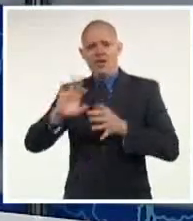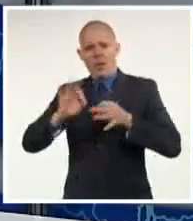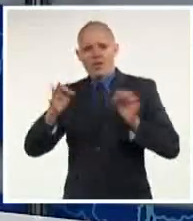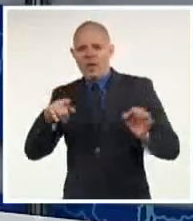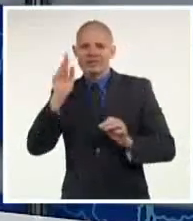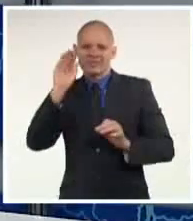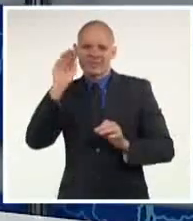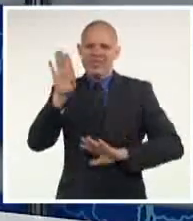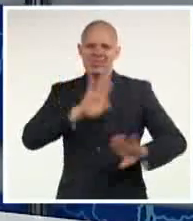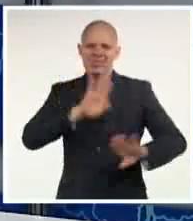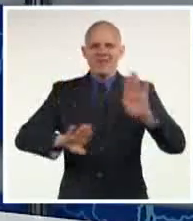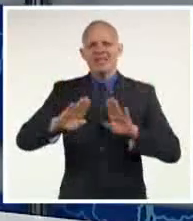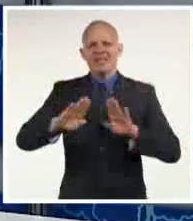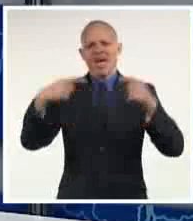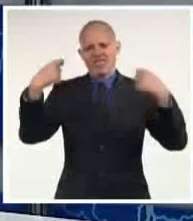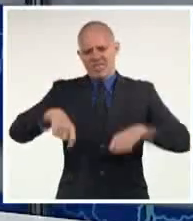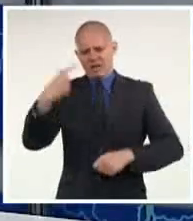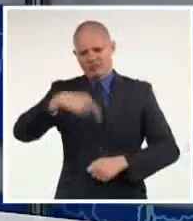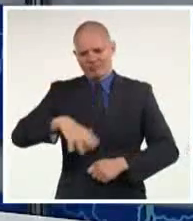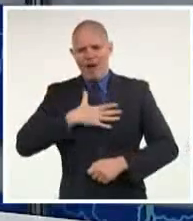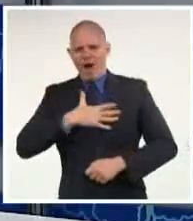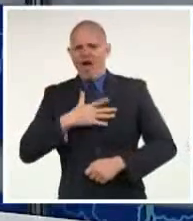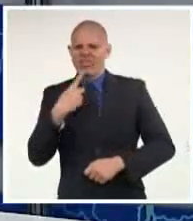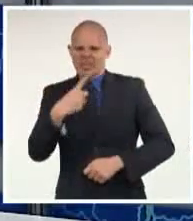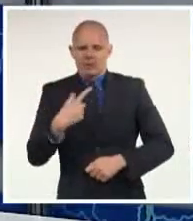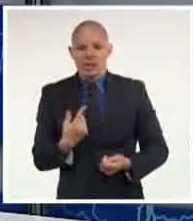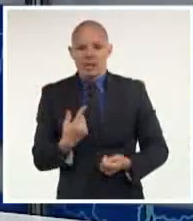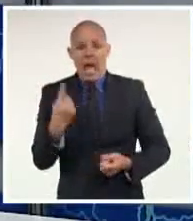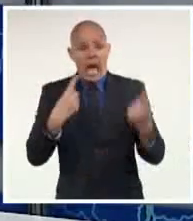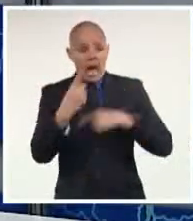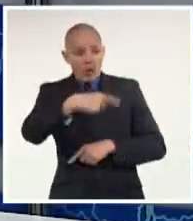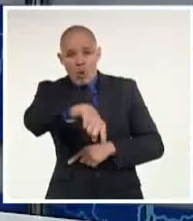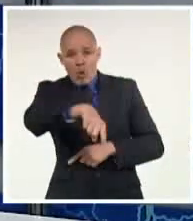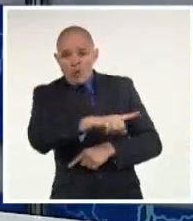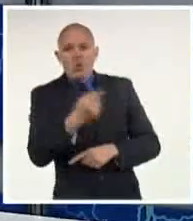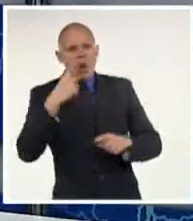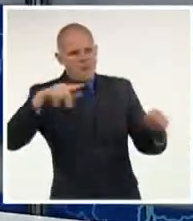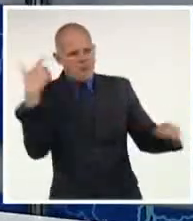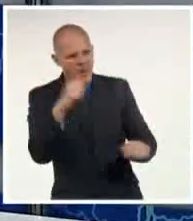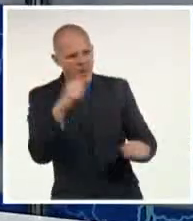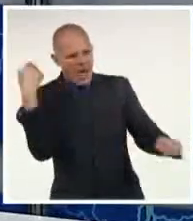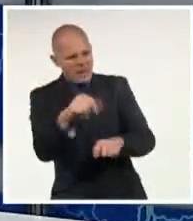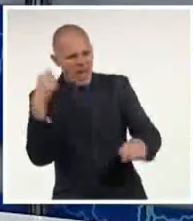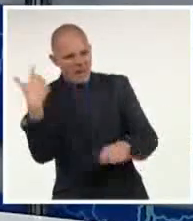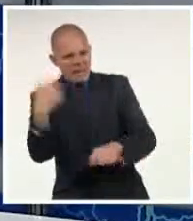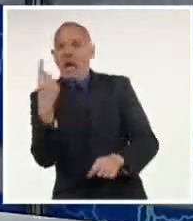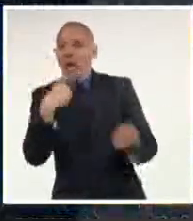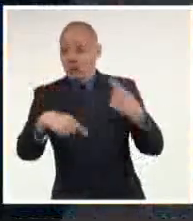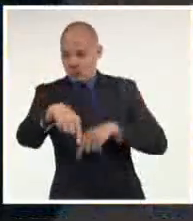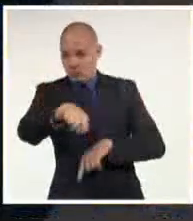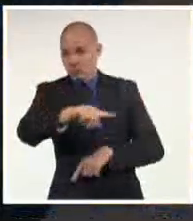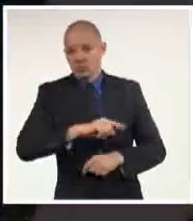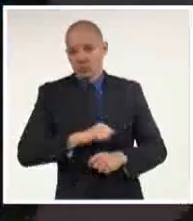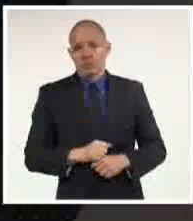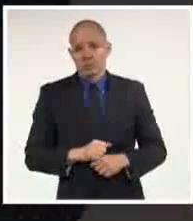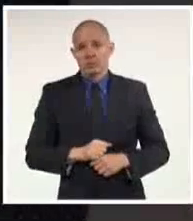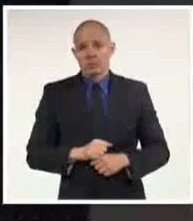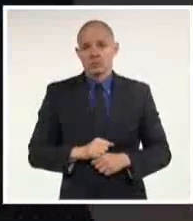Perú aseguró que algunos de los detenidos fueron lastimados físicamente en medio del abuso policial.